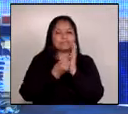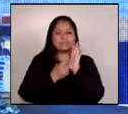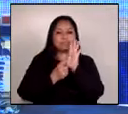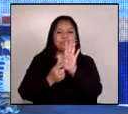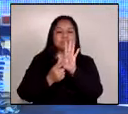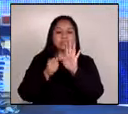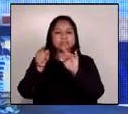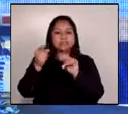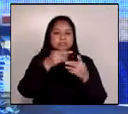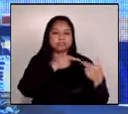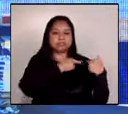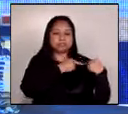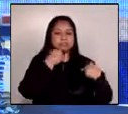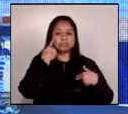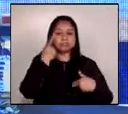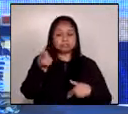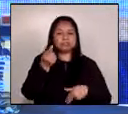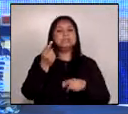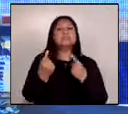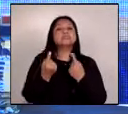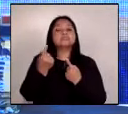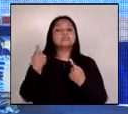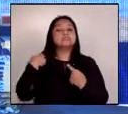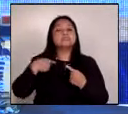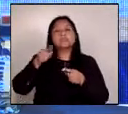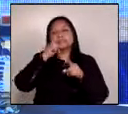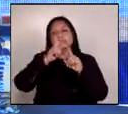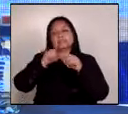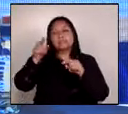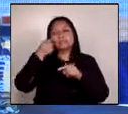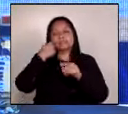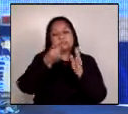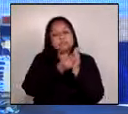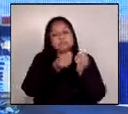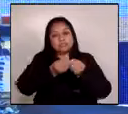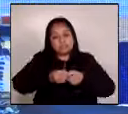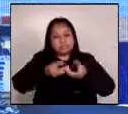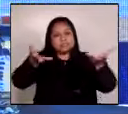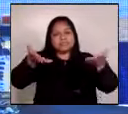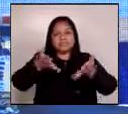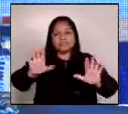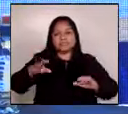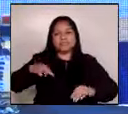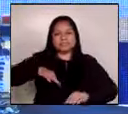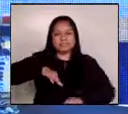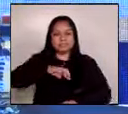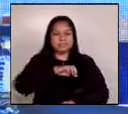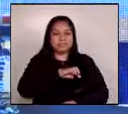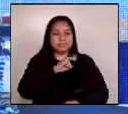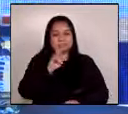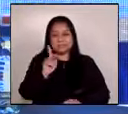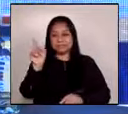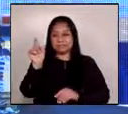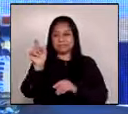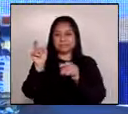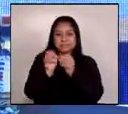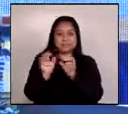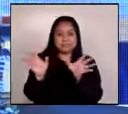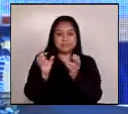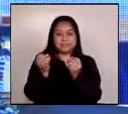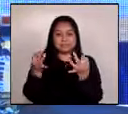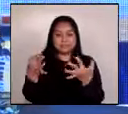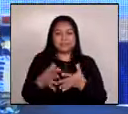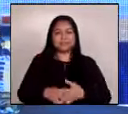a determinar los hechos que han sido puestos al conocimiento tanto del ministerio público como de la contraloría general de